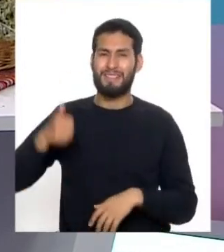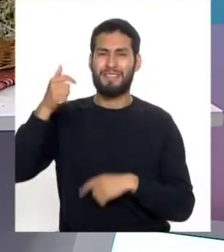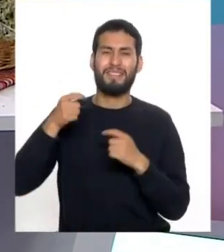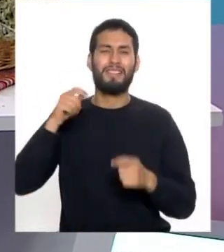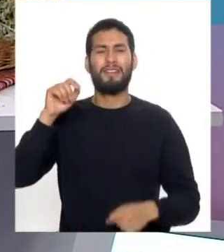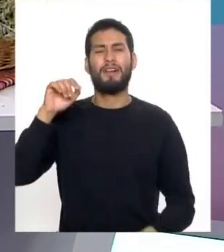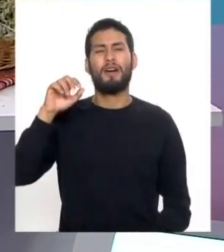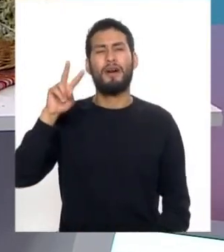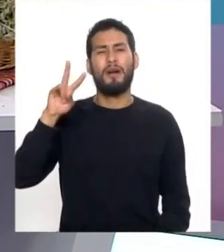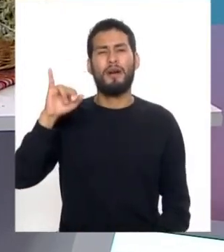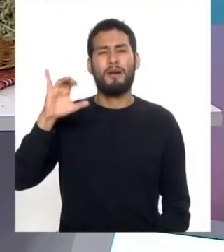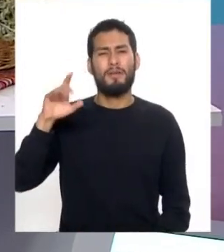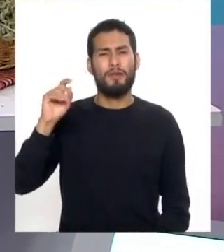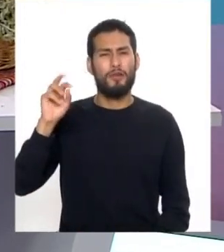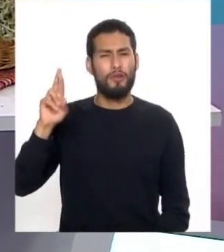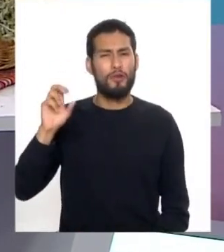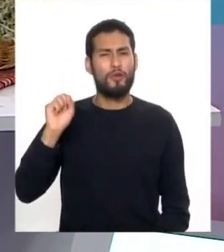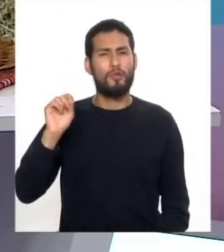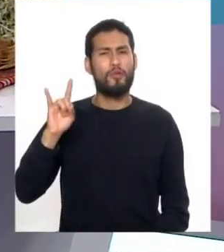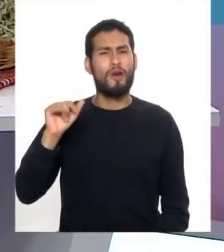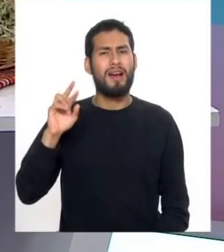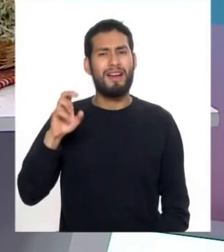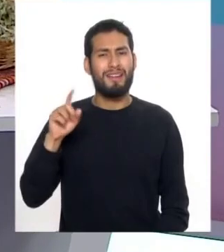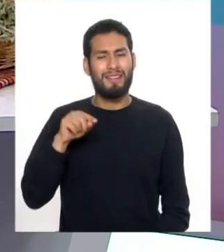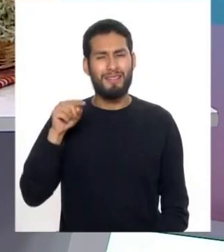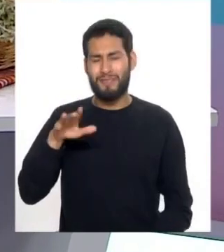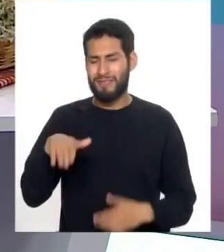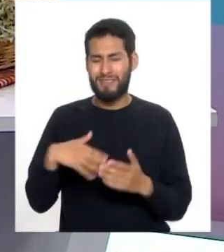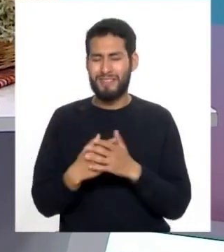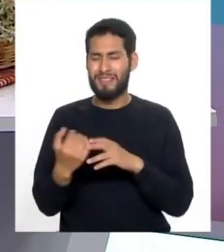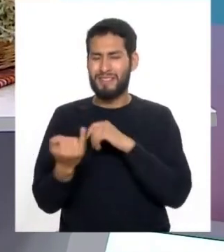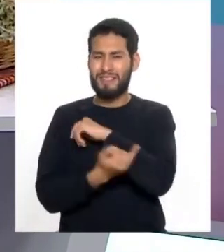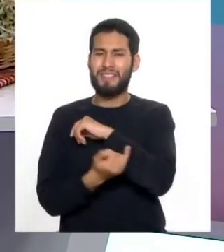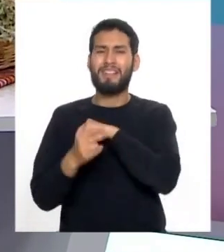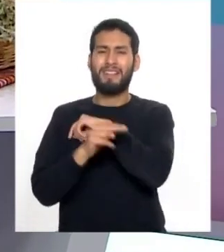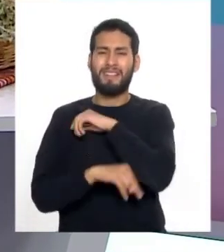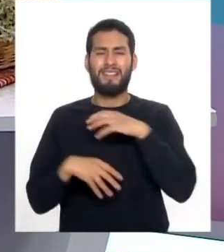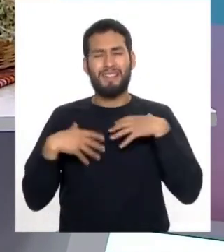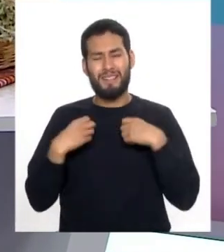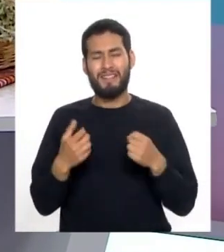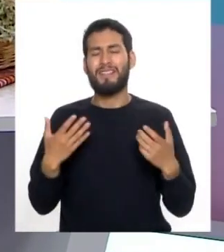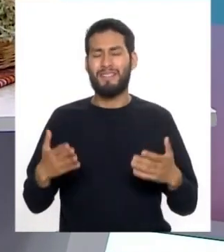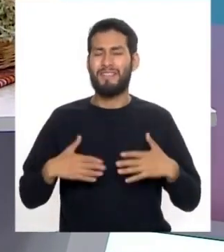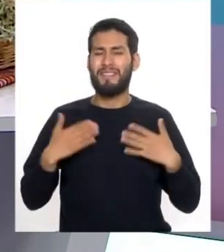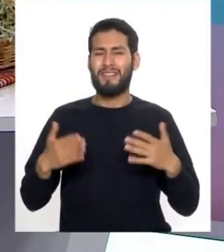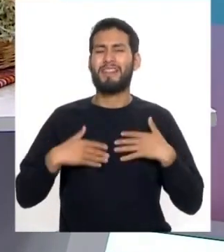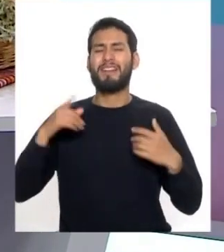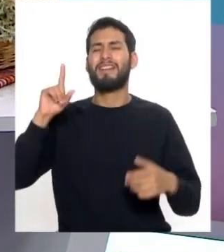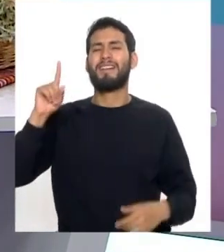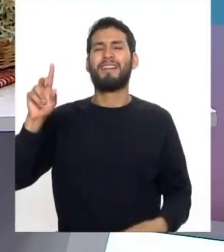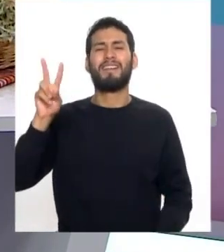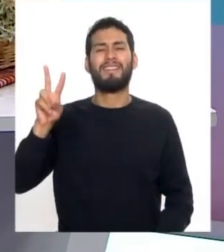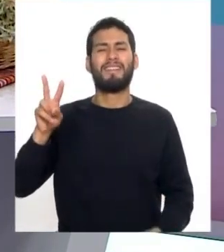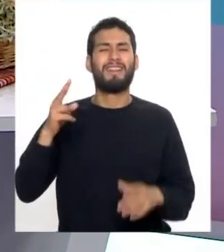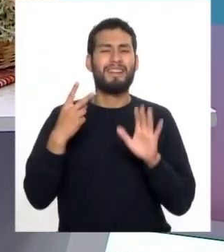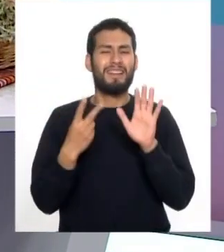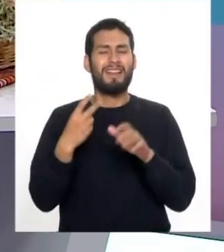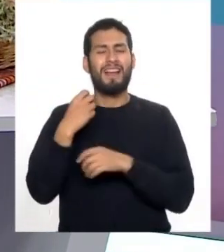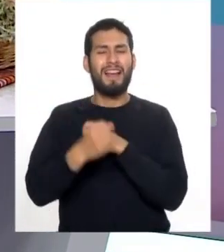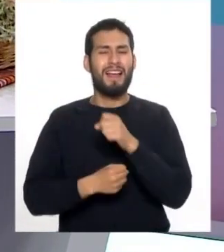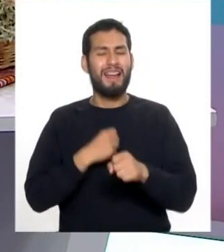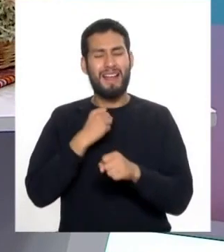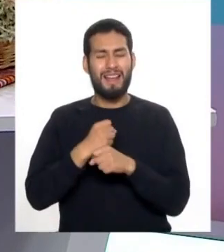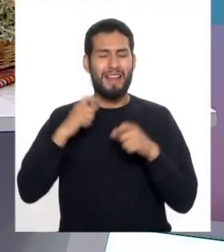doctor Víctor Suárez y a todos nuestros queridos amigos del Instituto Nacional de Salud feliz 127 aniversario